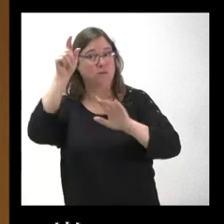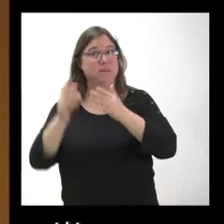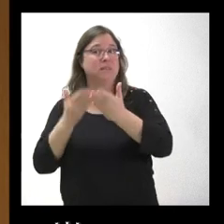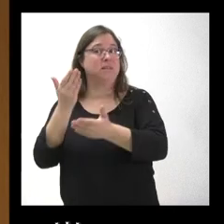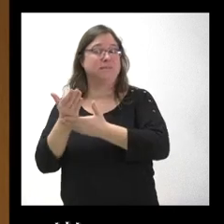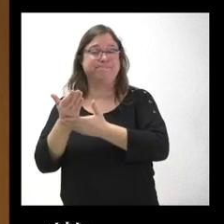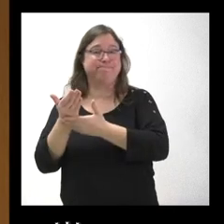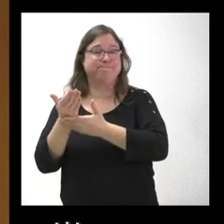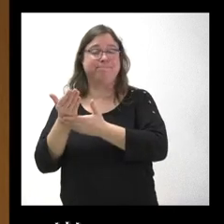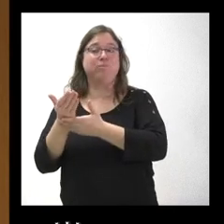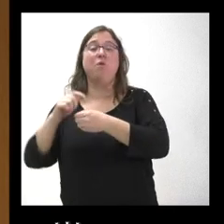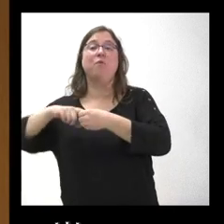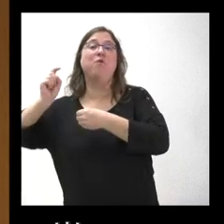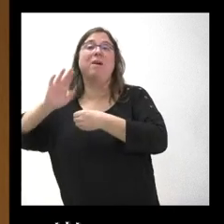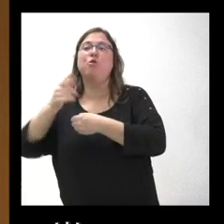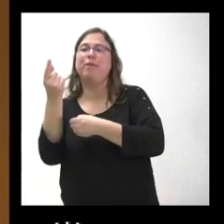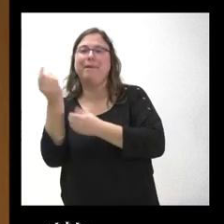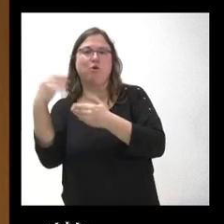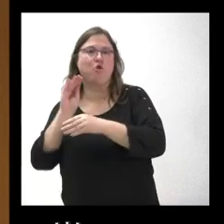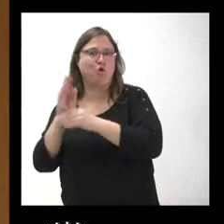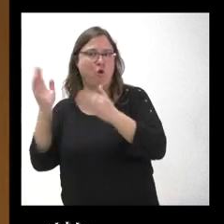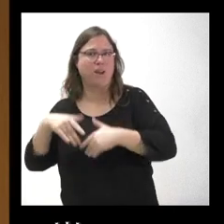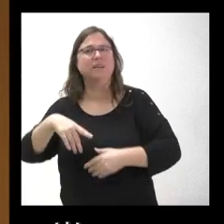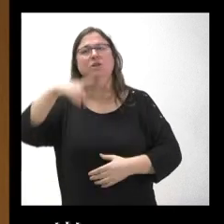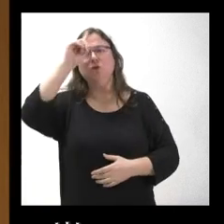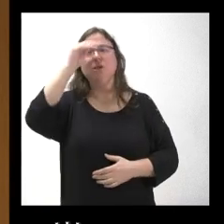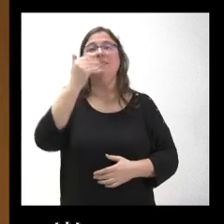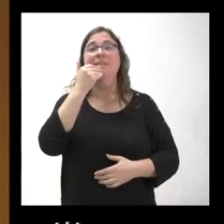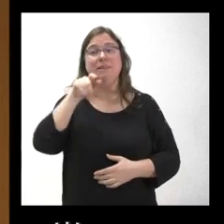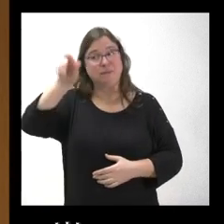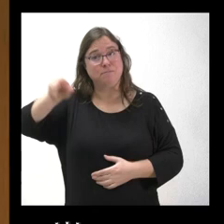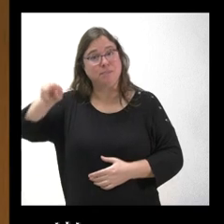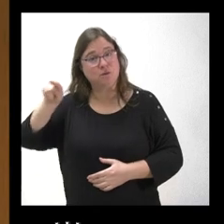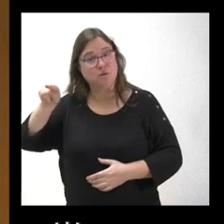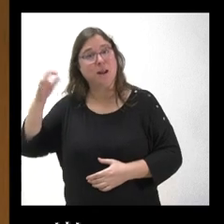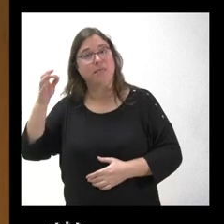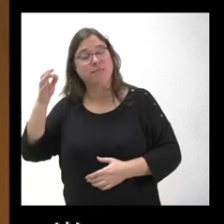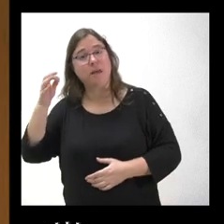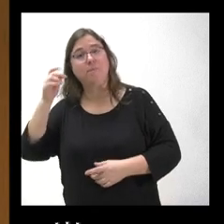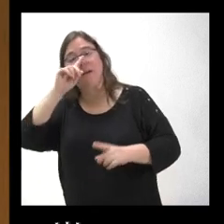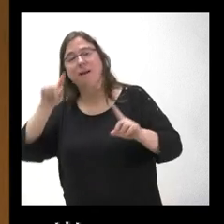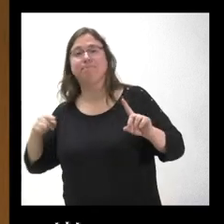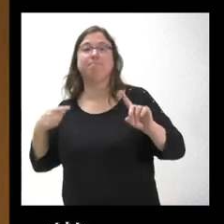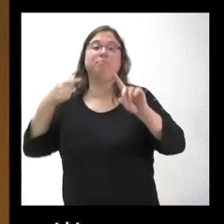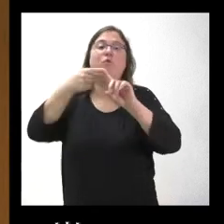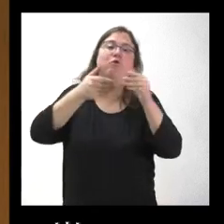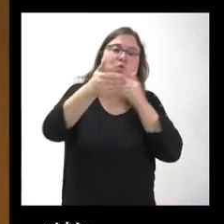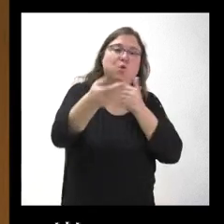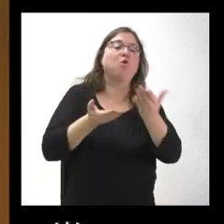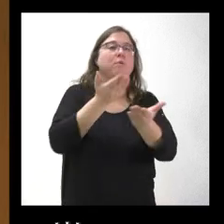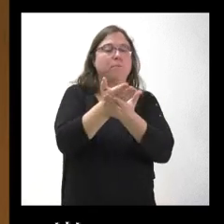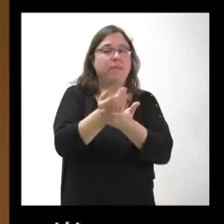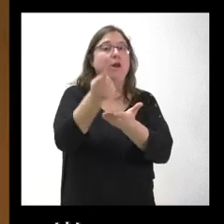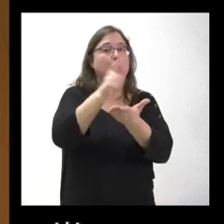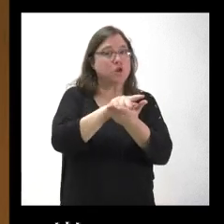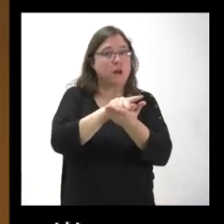Yo no sé si estos solicitantes van a tener que volver a solicitar la ayuda en una futura convocatoria